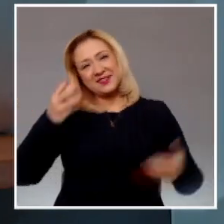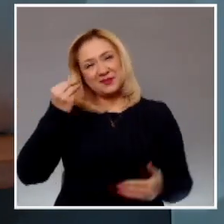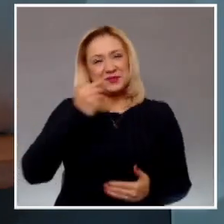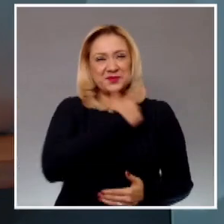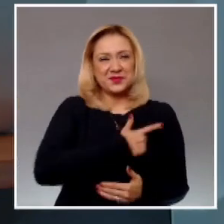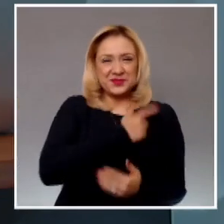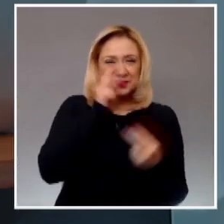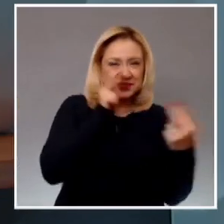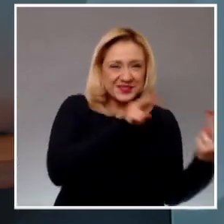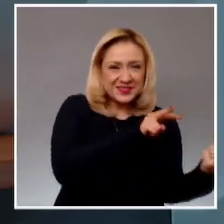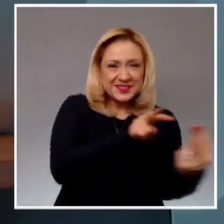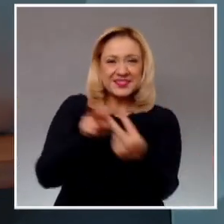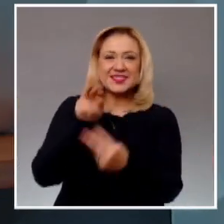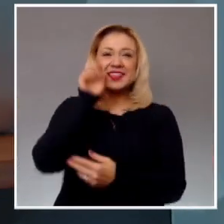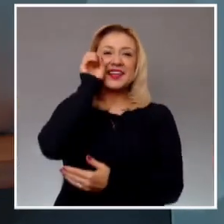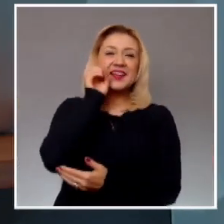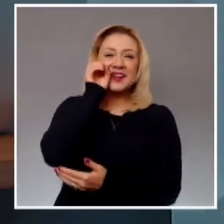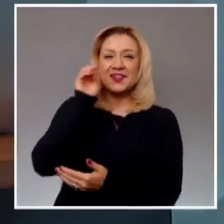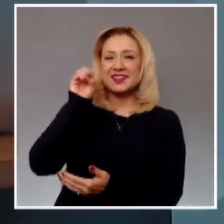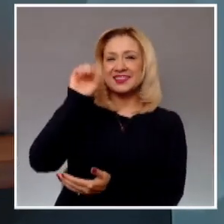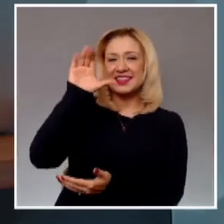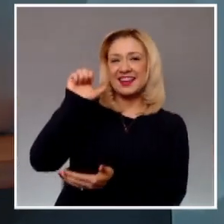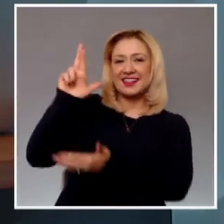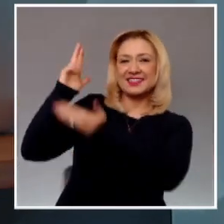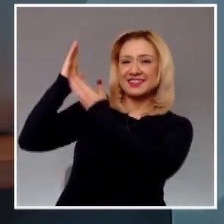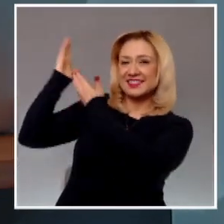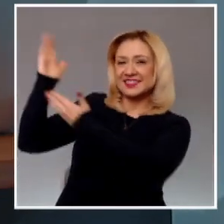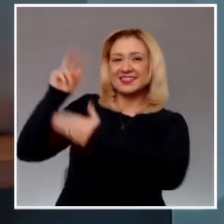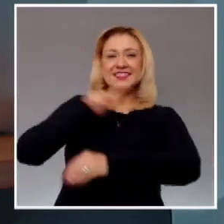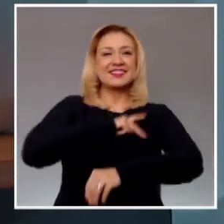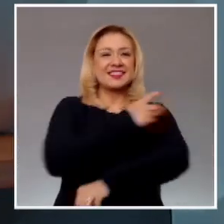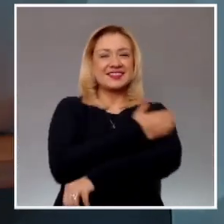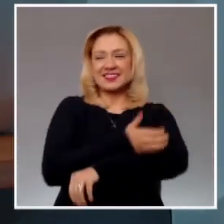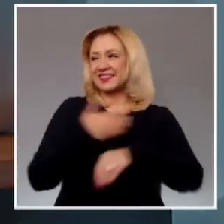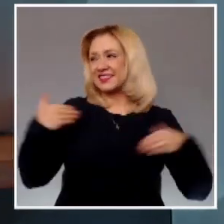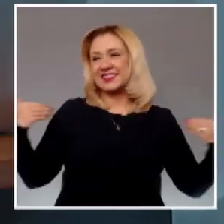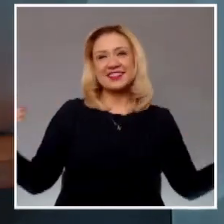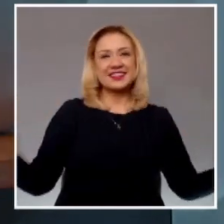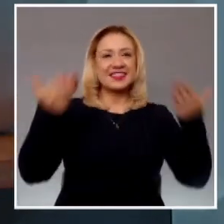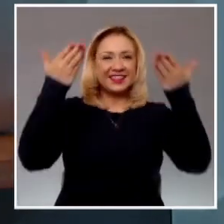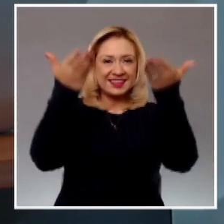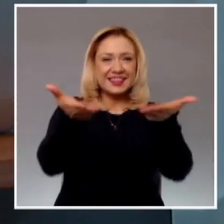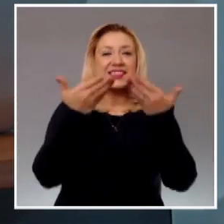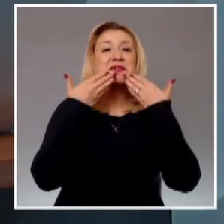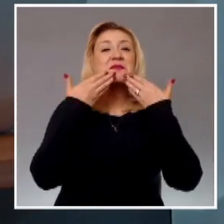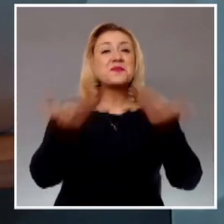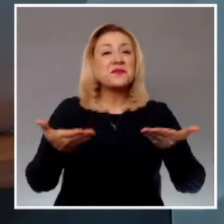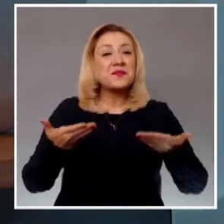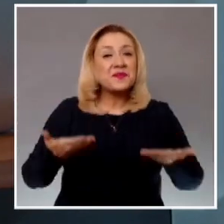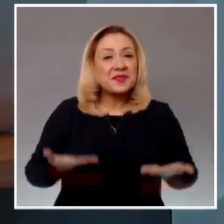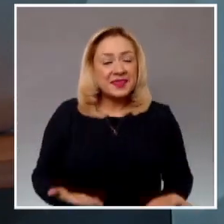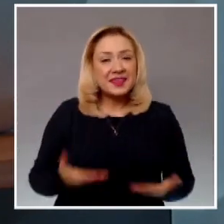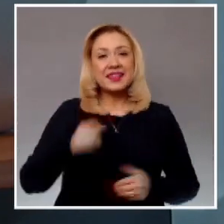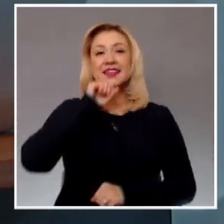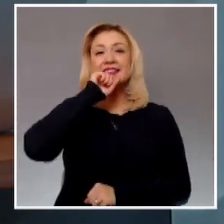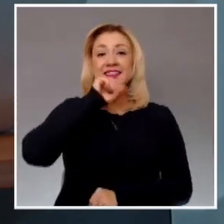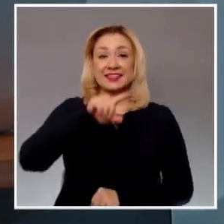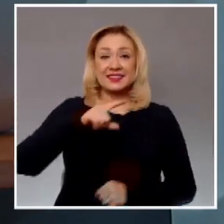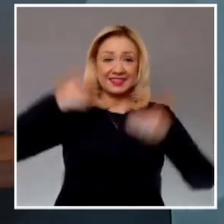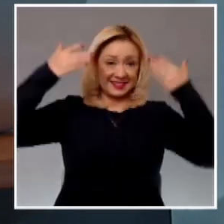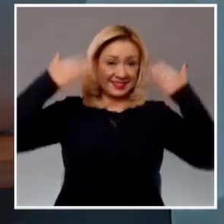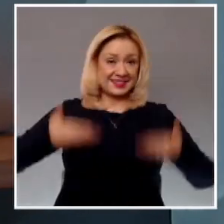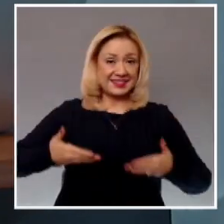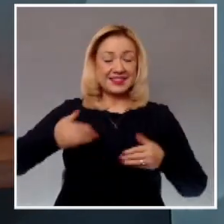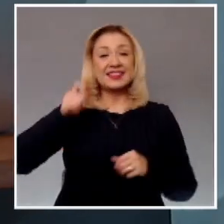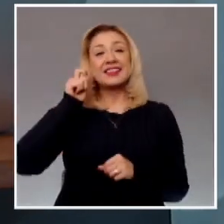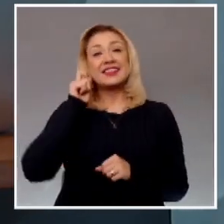de todo este equipo de trabajo le damos la más cordial bienvenida y un saludo, por supuesto, muy afectuoso en